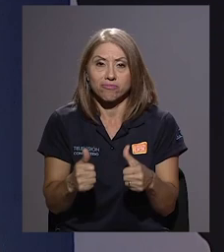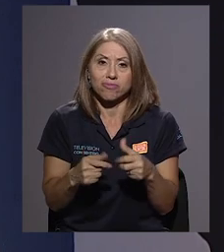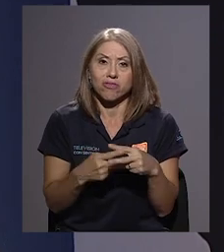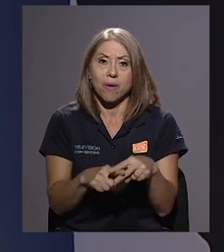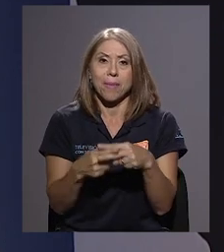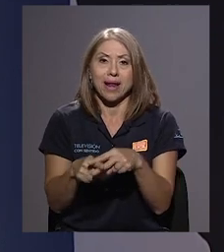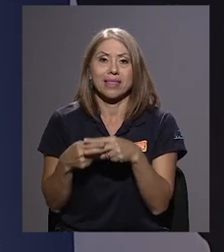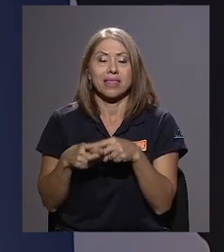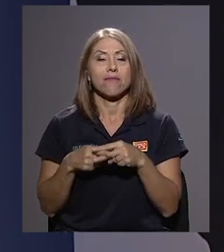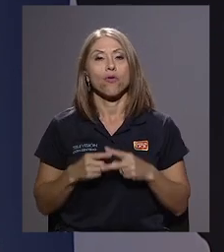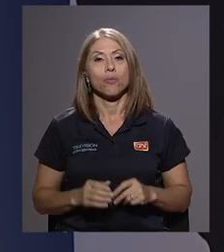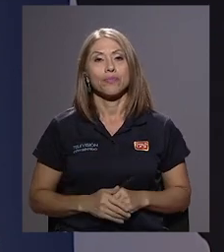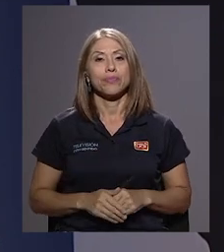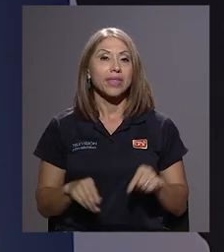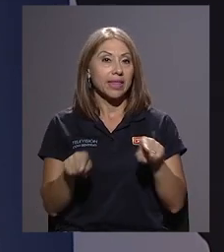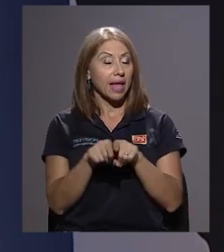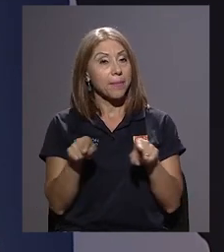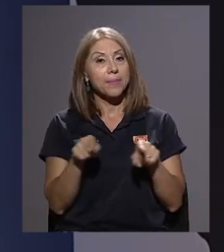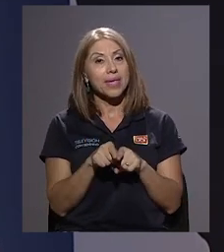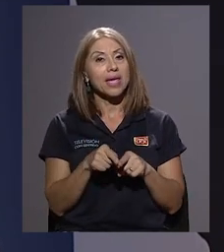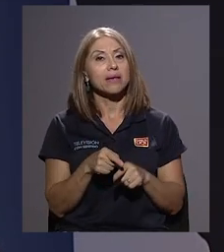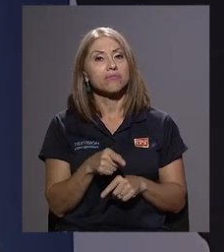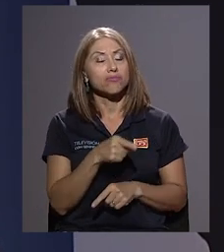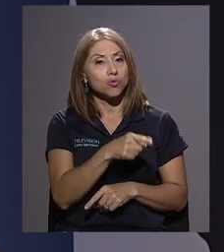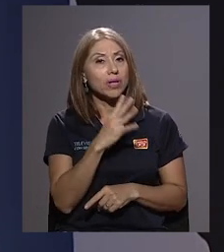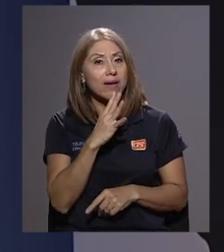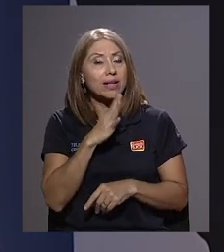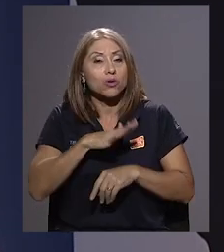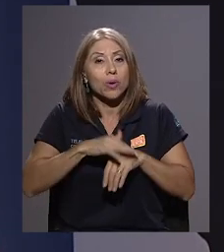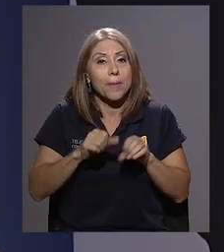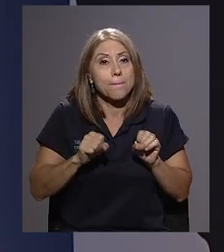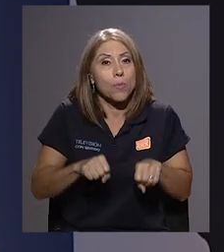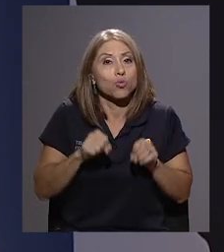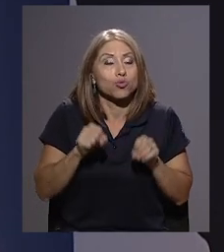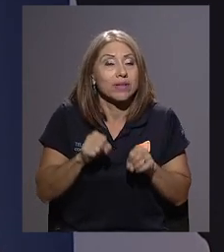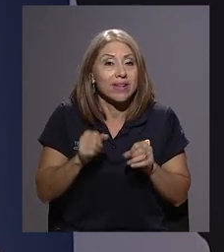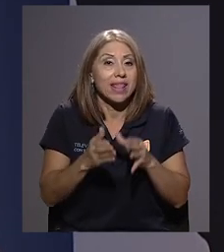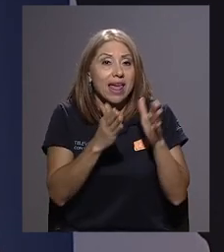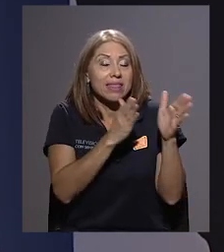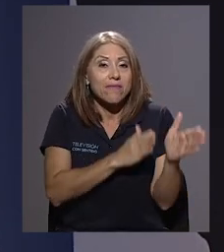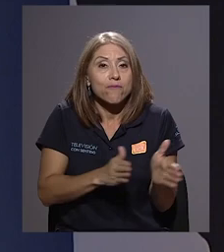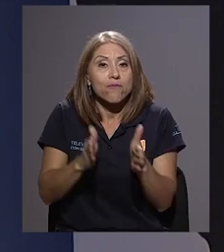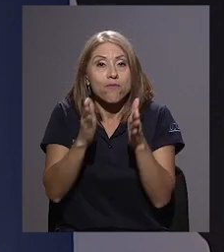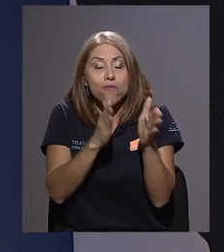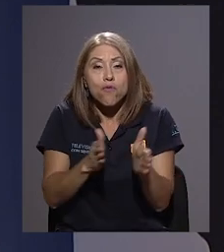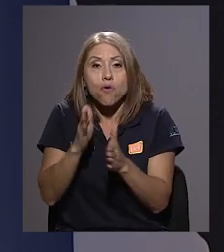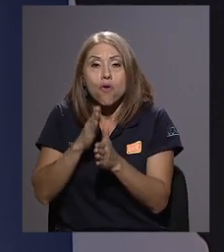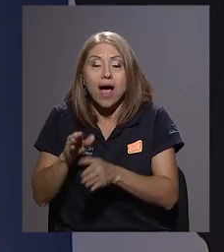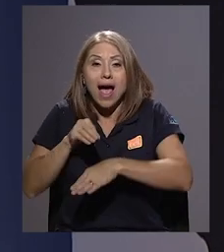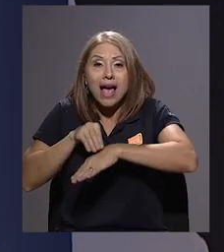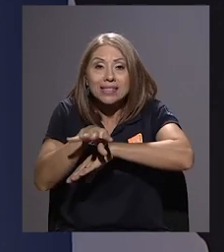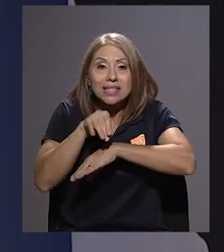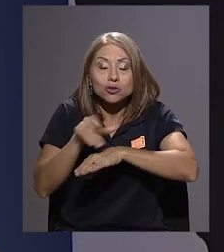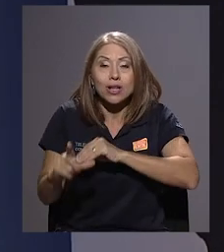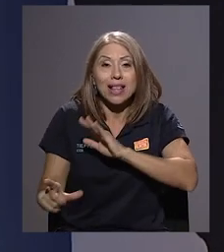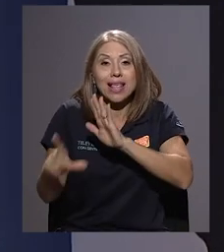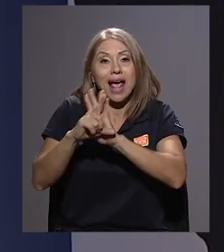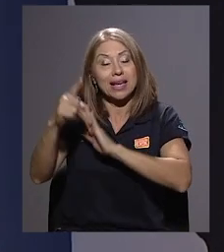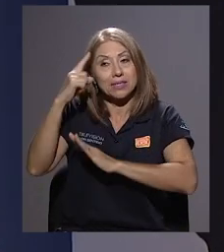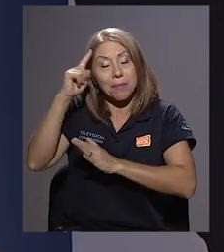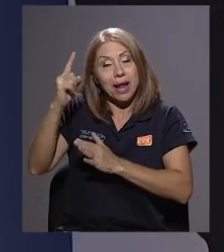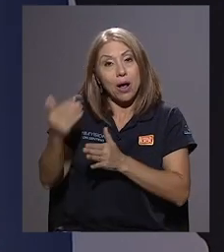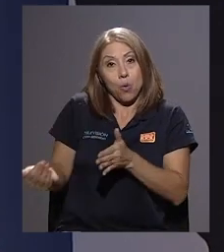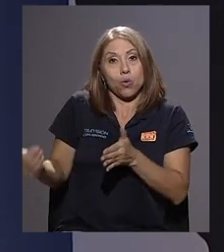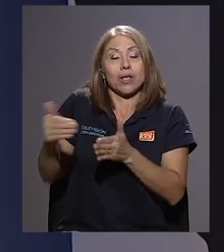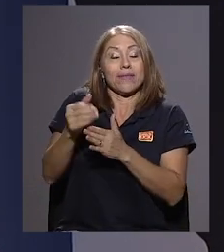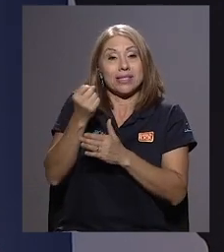creo que ese apunte que hace de la posibilidad de la formación de las asesorías legales en el término de refrescar esos